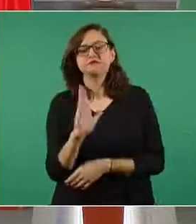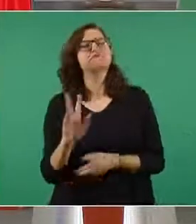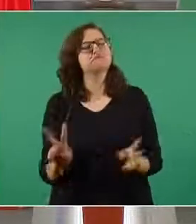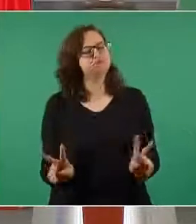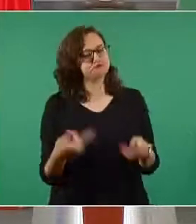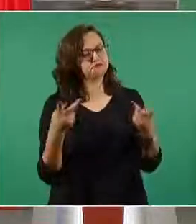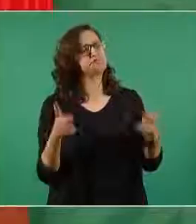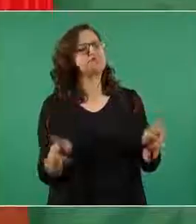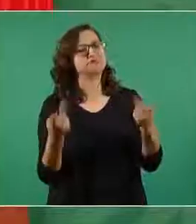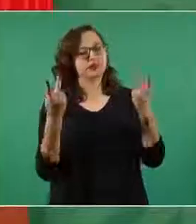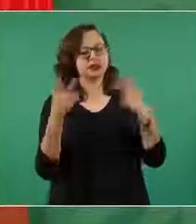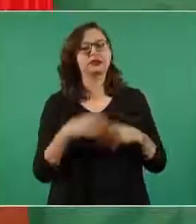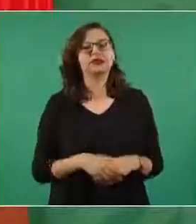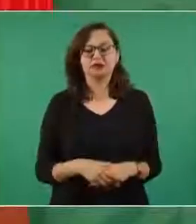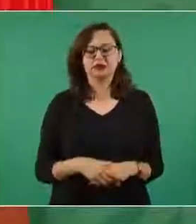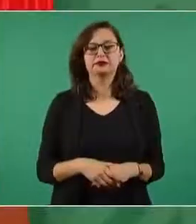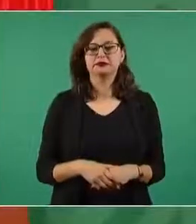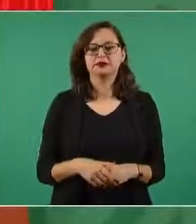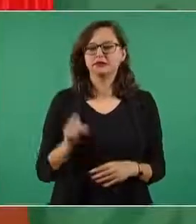de Carrillo Puerto